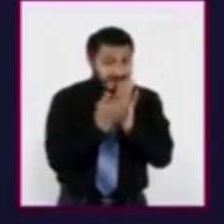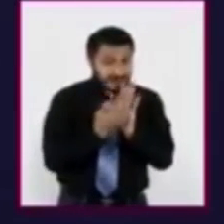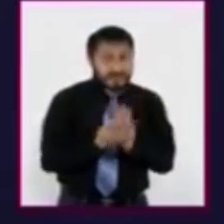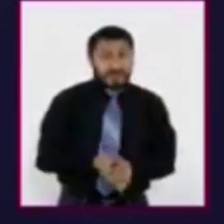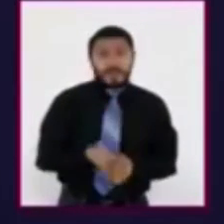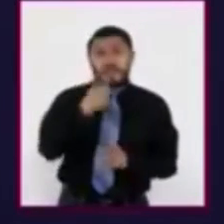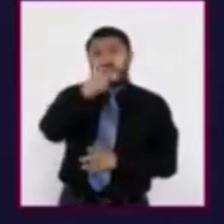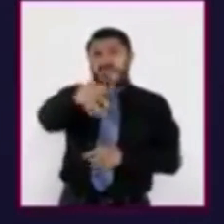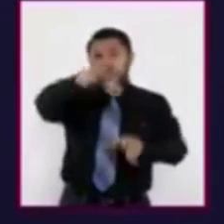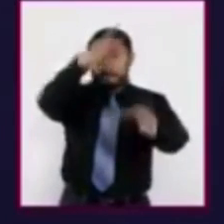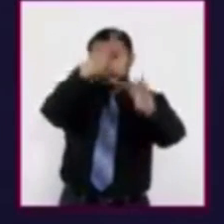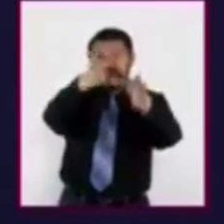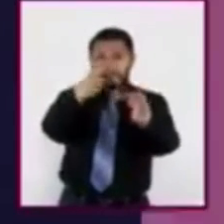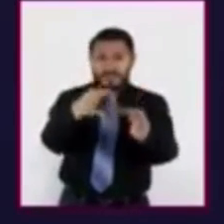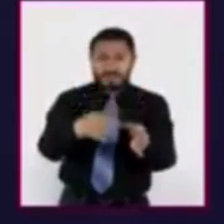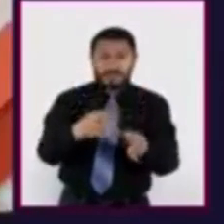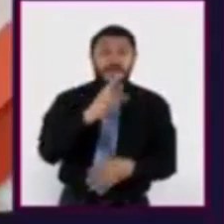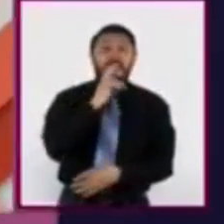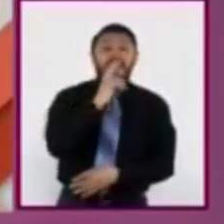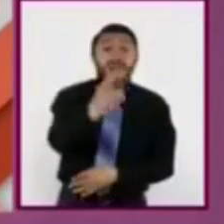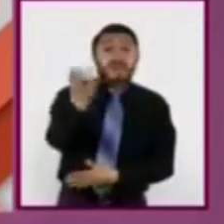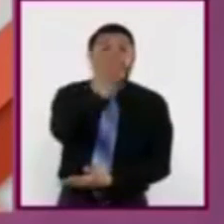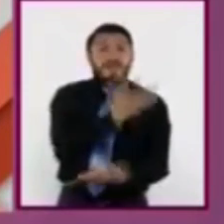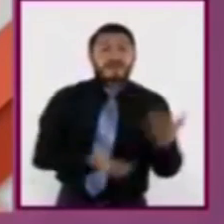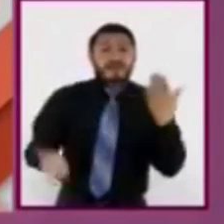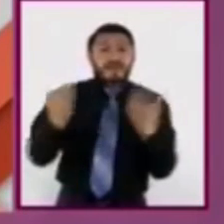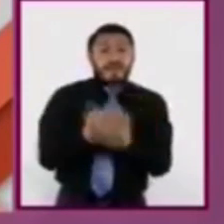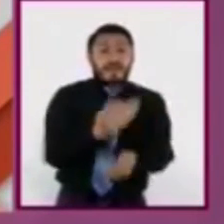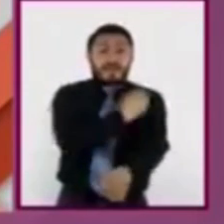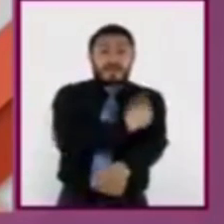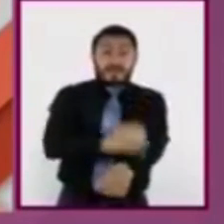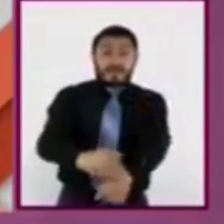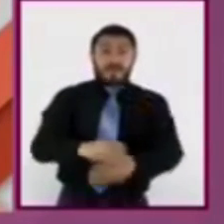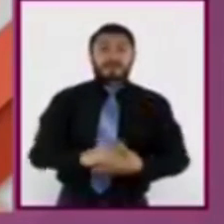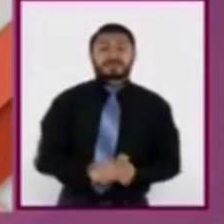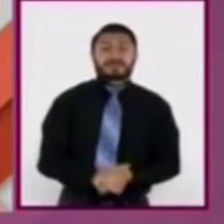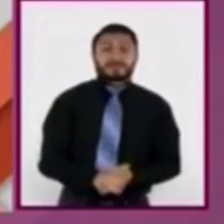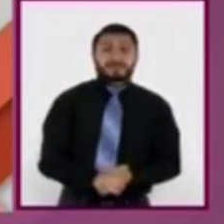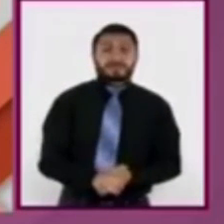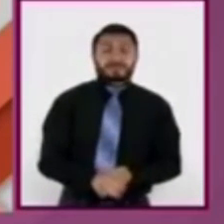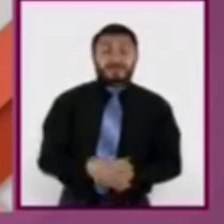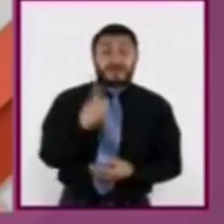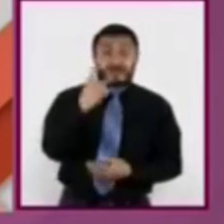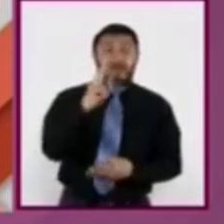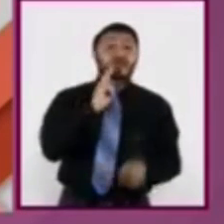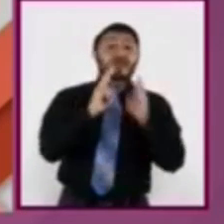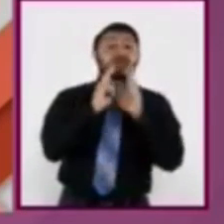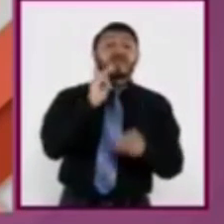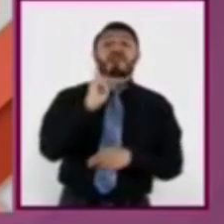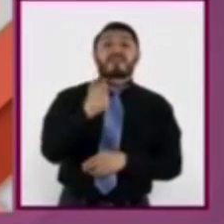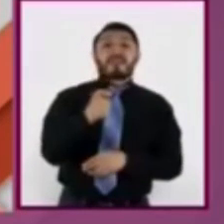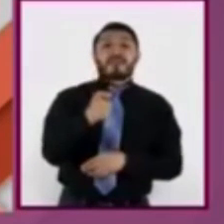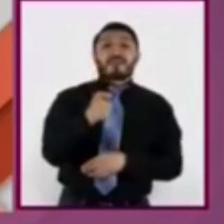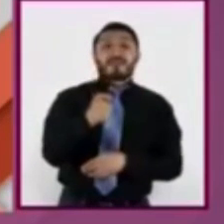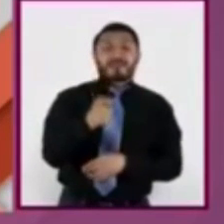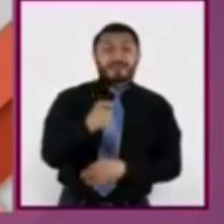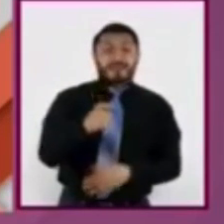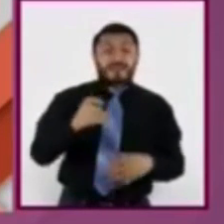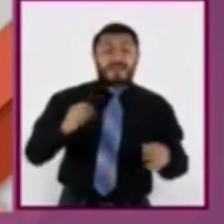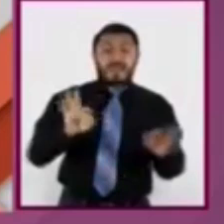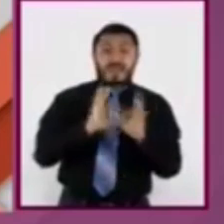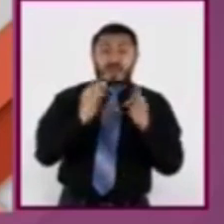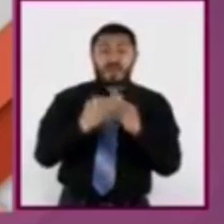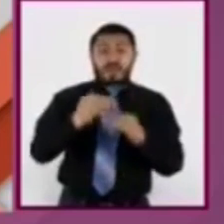Sean explícitos y en sus respuestas compártanlas con toda su familia. ¿Una noticia es? ¿Las fuentes de